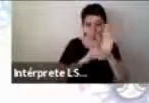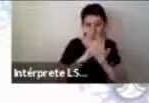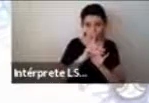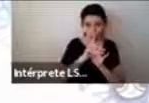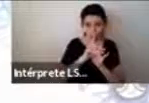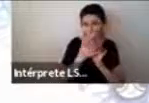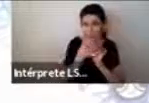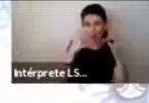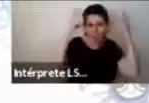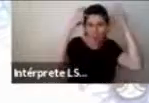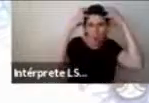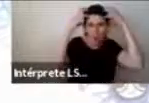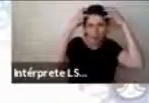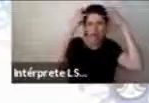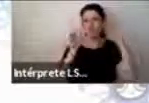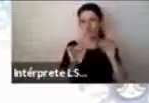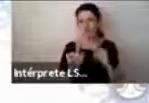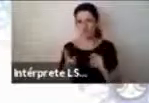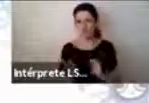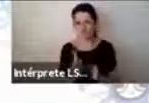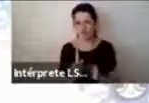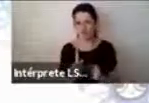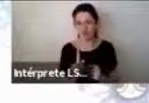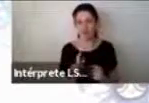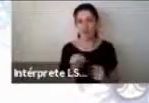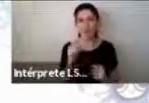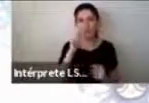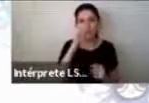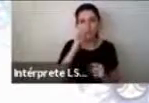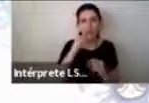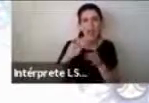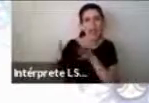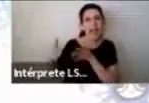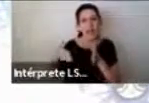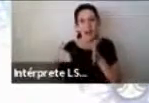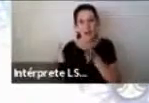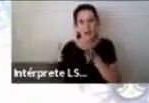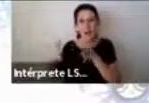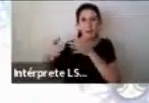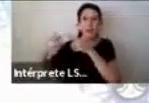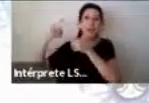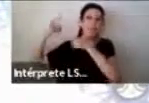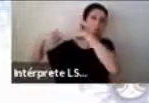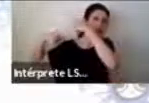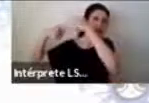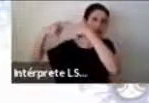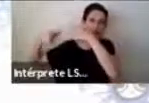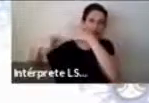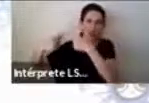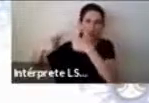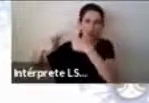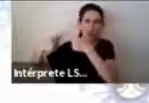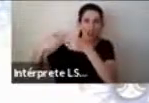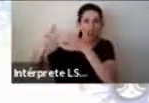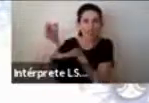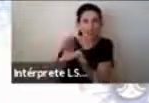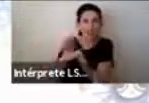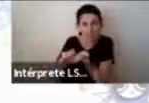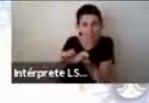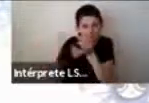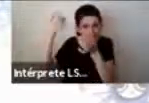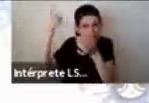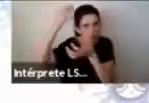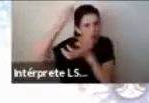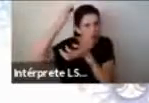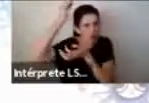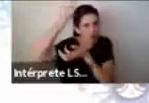es que hay un camino una trayectoria de desarrollo neuronal que es atípica pero eso no solamente lleva un